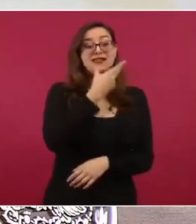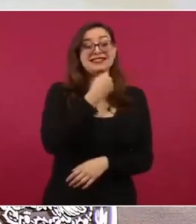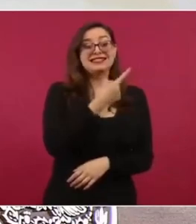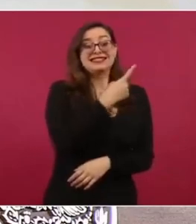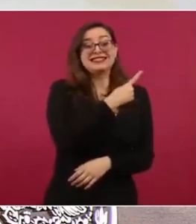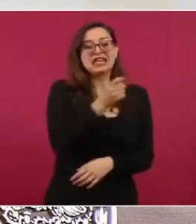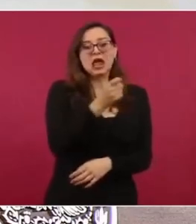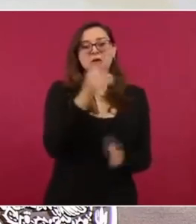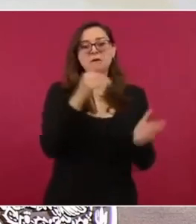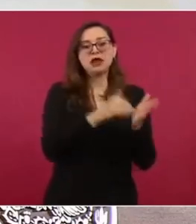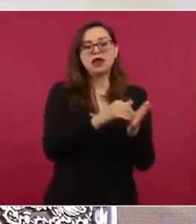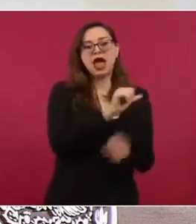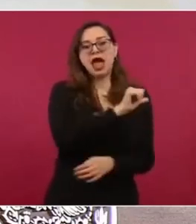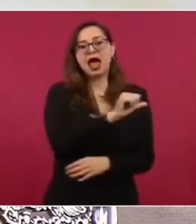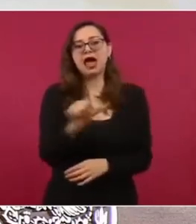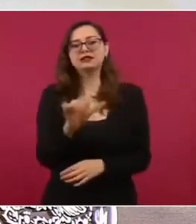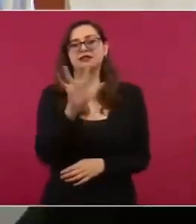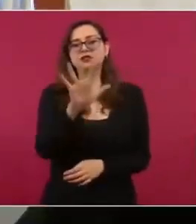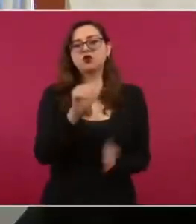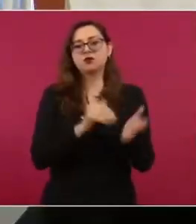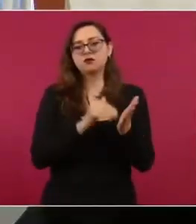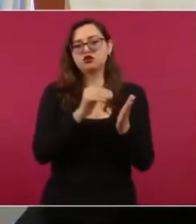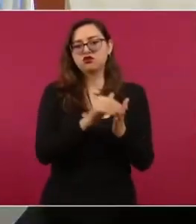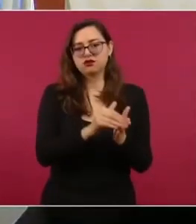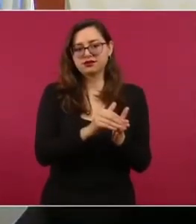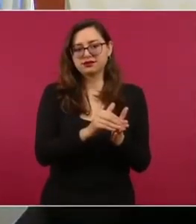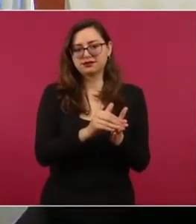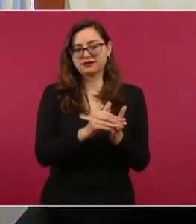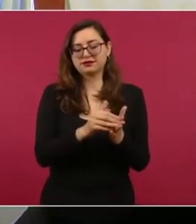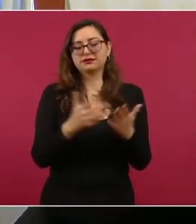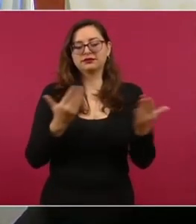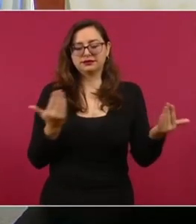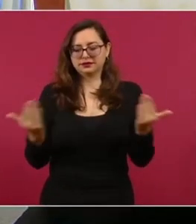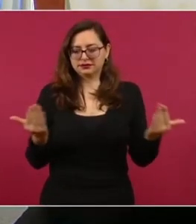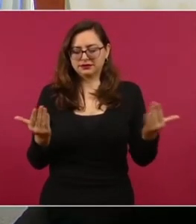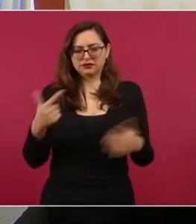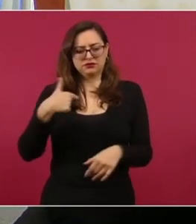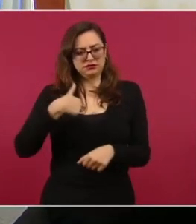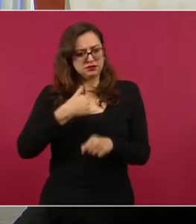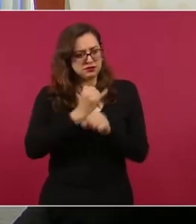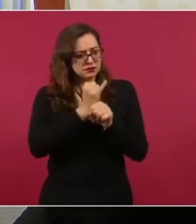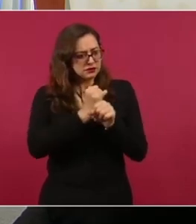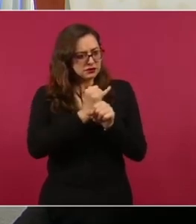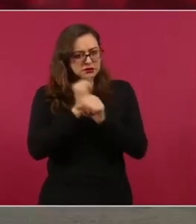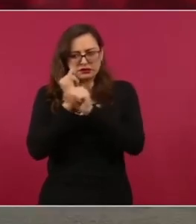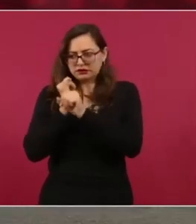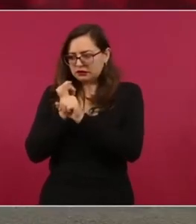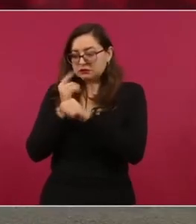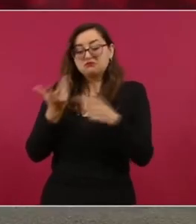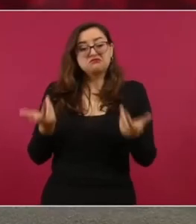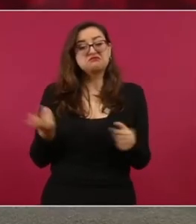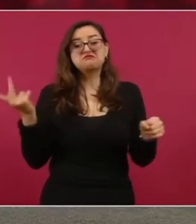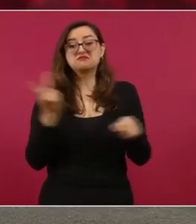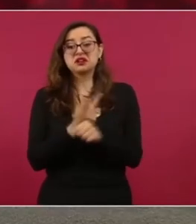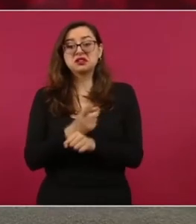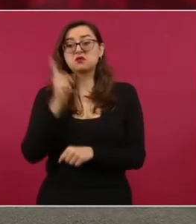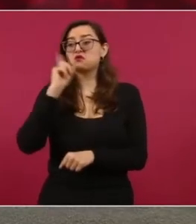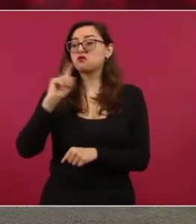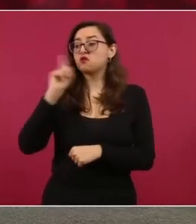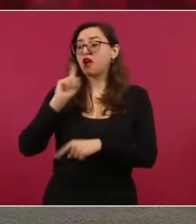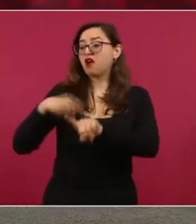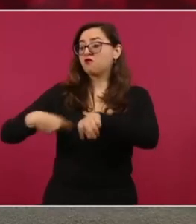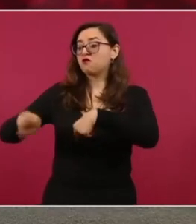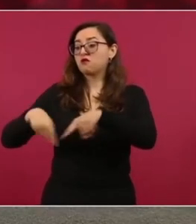hasta cinco millones de pesos mensuales. Cuando investigué sobre este tema me decían es que no es negocio el tema del fútbol